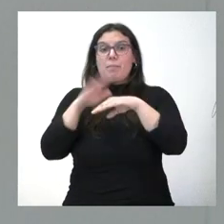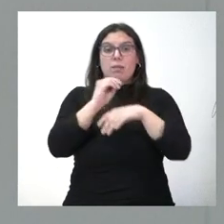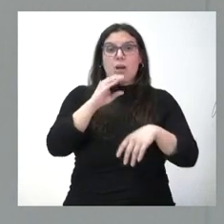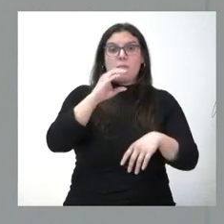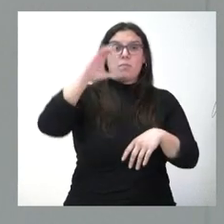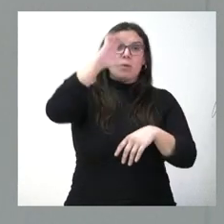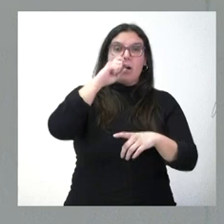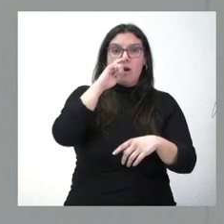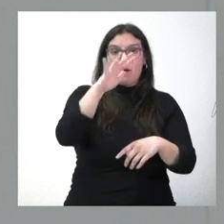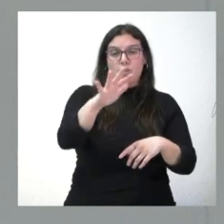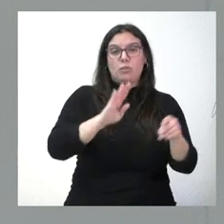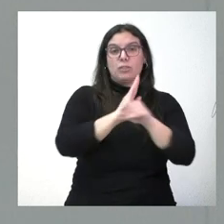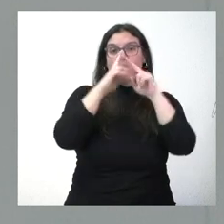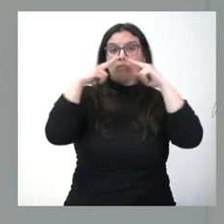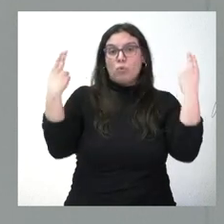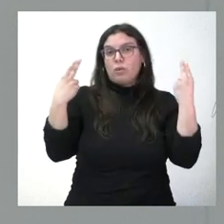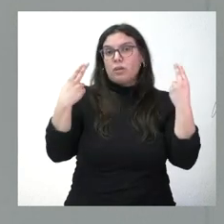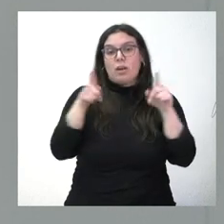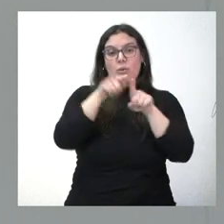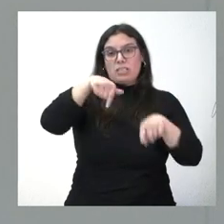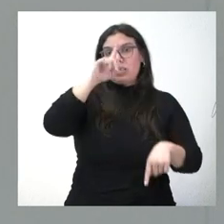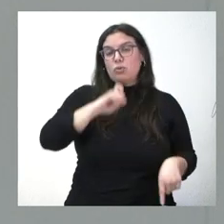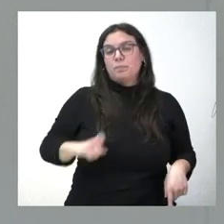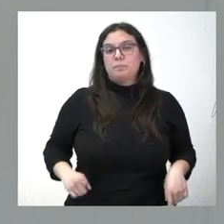las inversiones públicas de nuestra comunidad autónoma como ocurre este año 2023